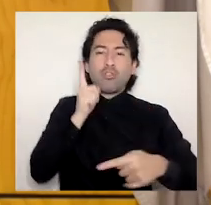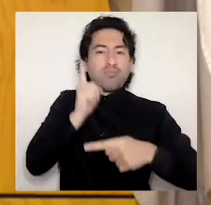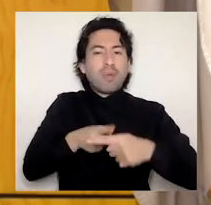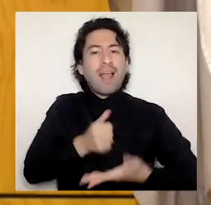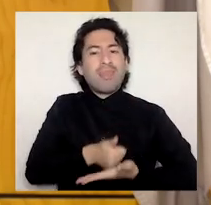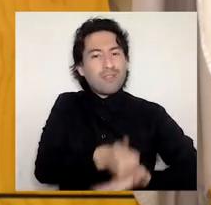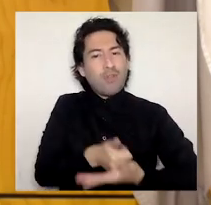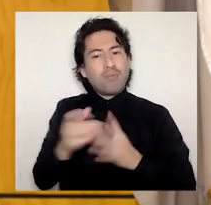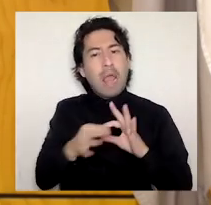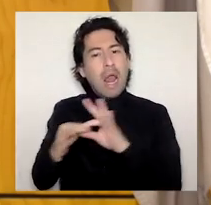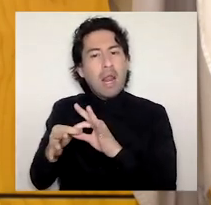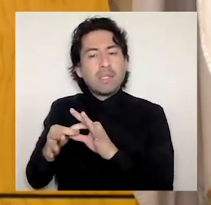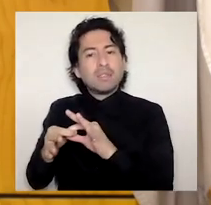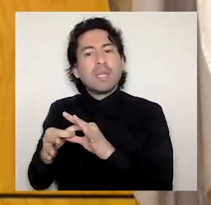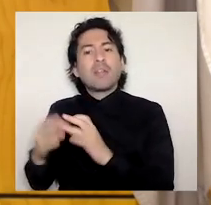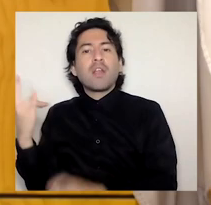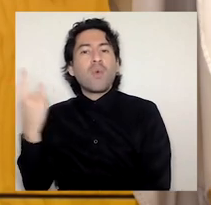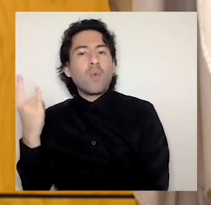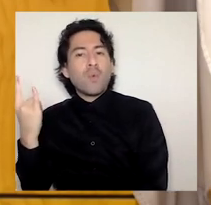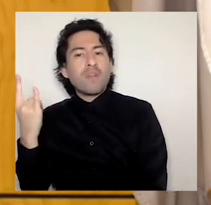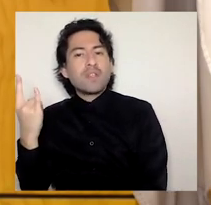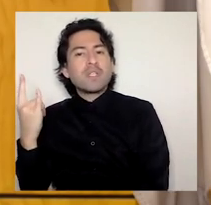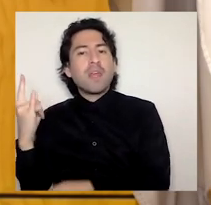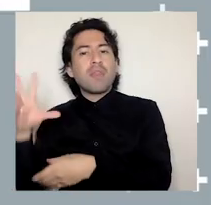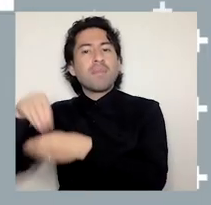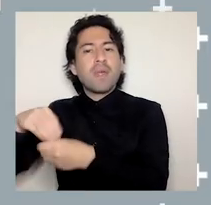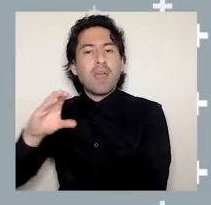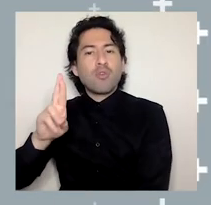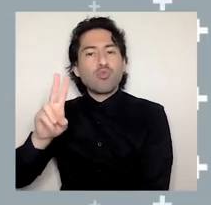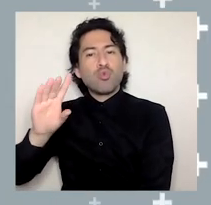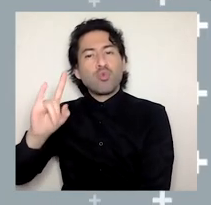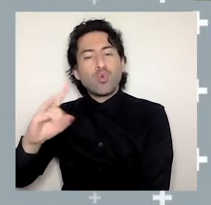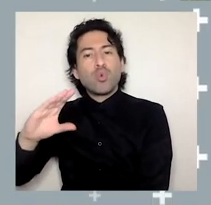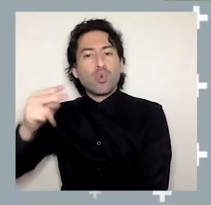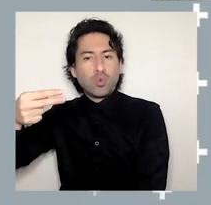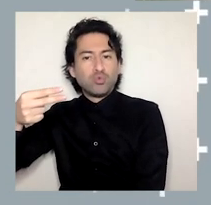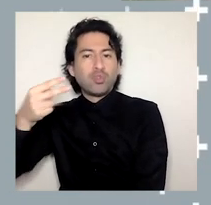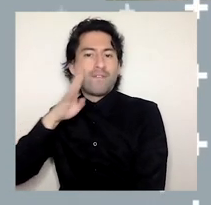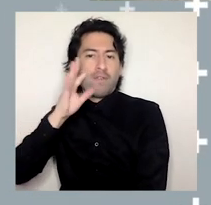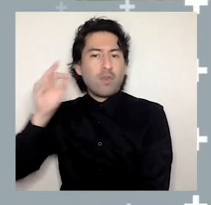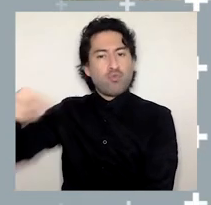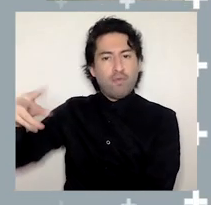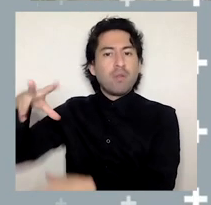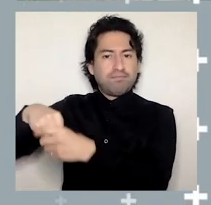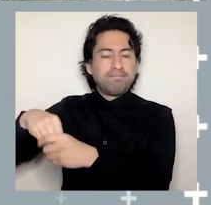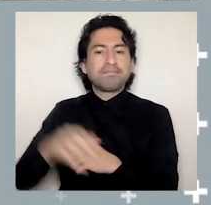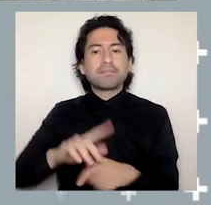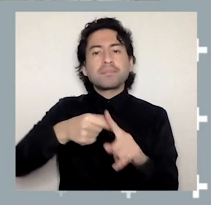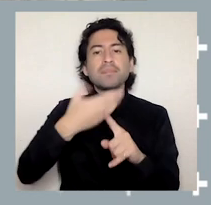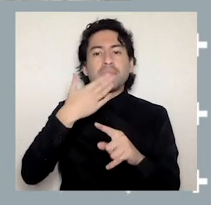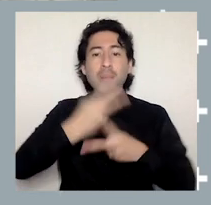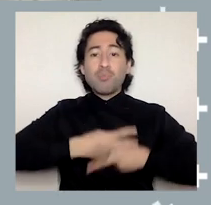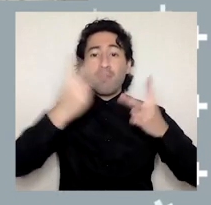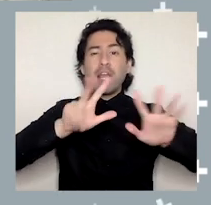y alianza entre universidades del CRUCH BioBioNUV. También se destaca la publicación de ocho nuevos